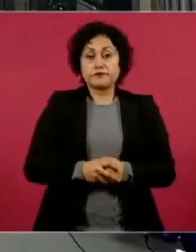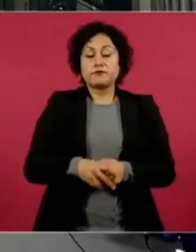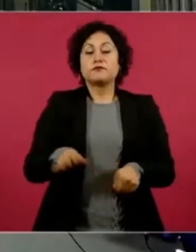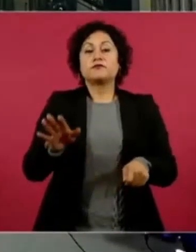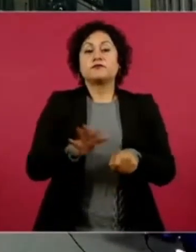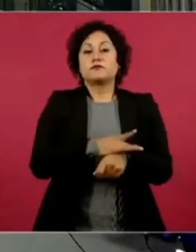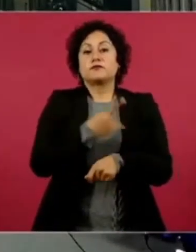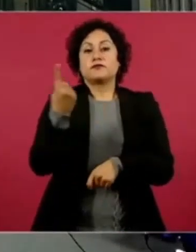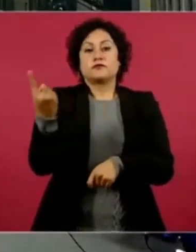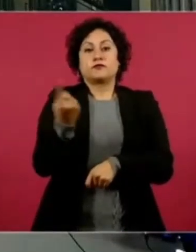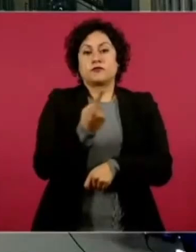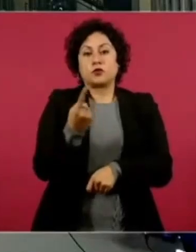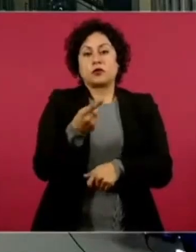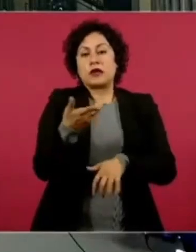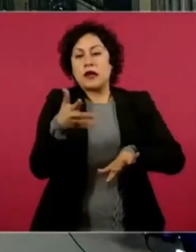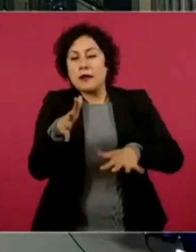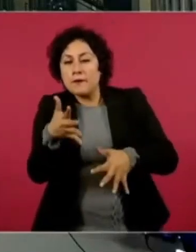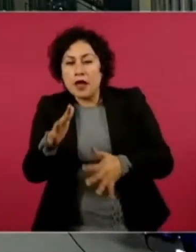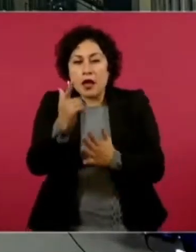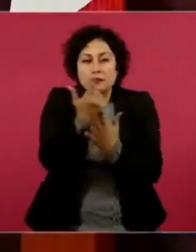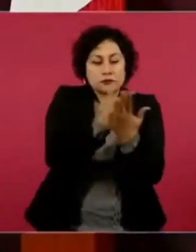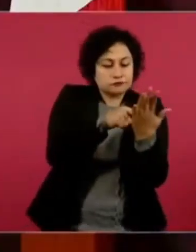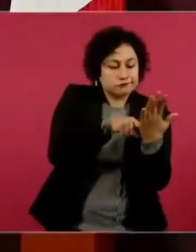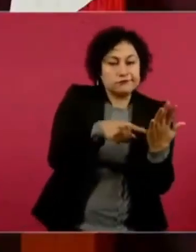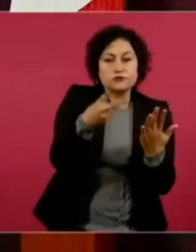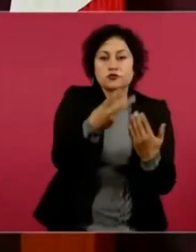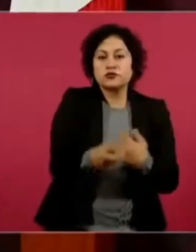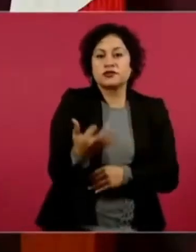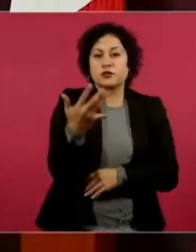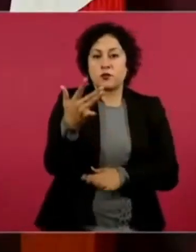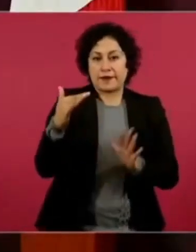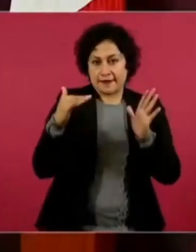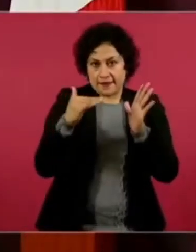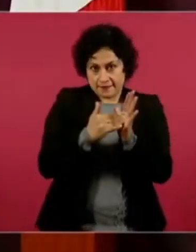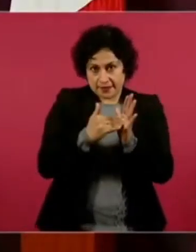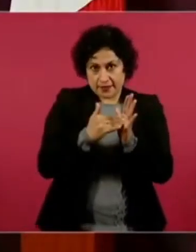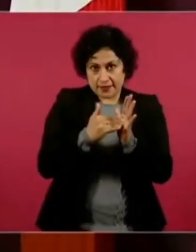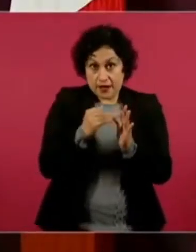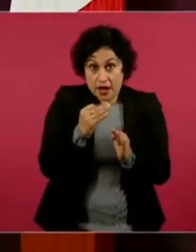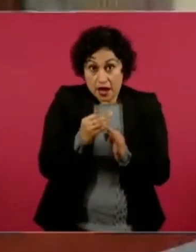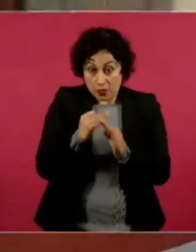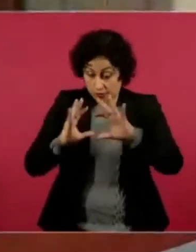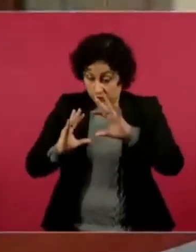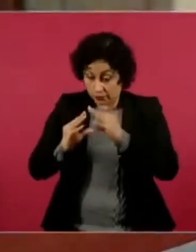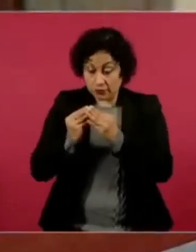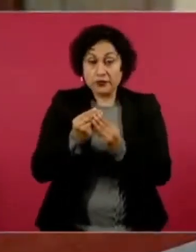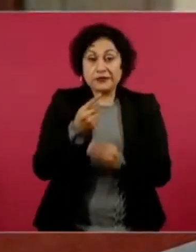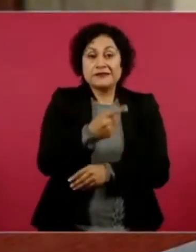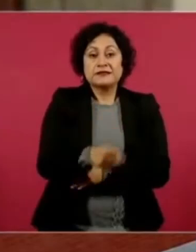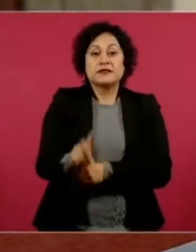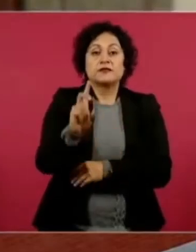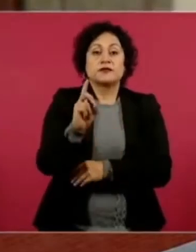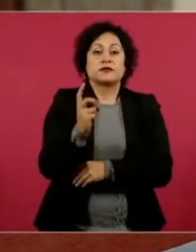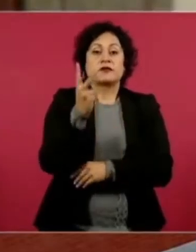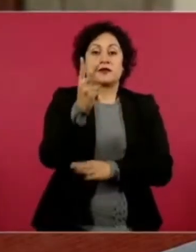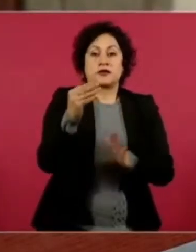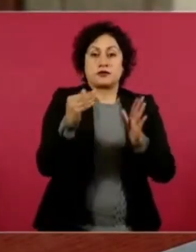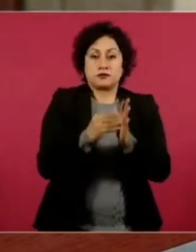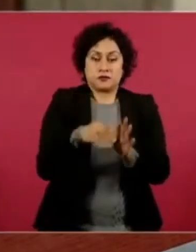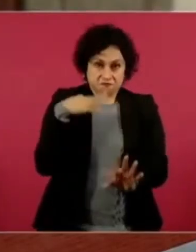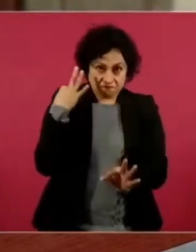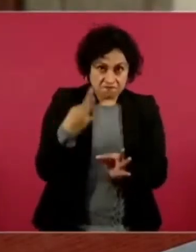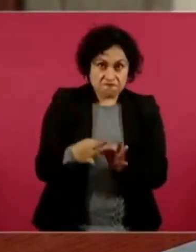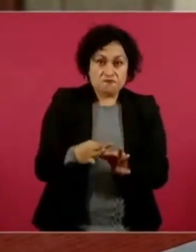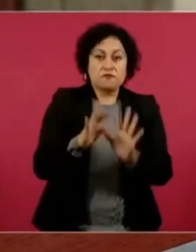poco más de 250 mil viviendas, aquí ya llevamos 132 mil. Y los